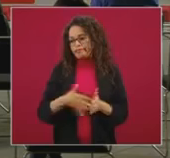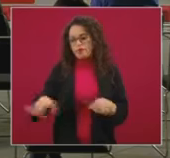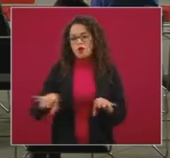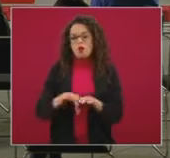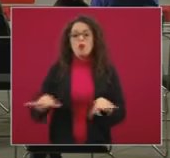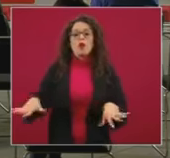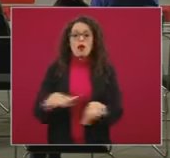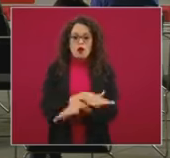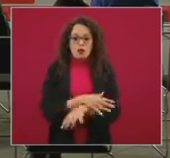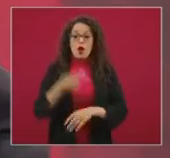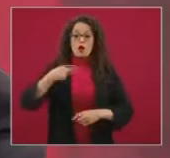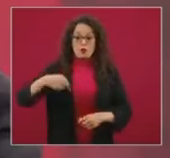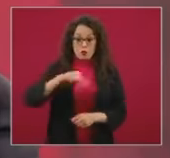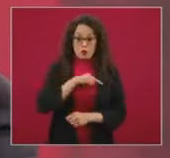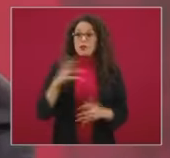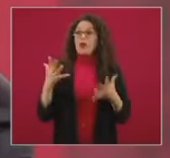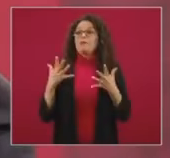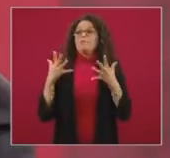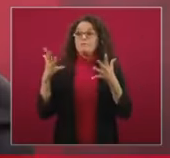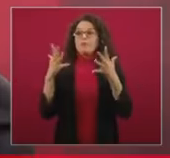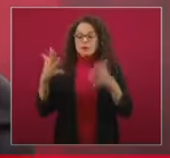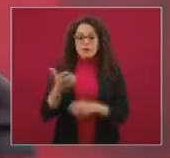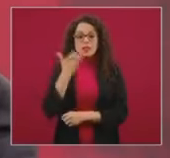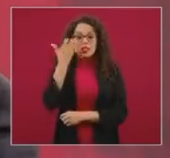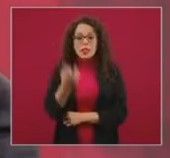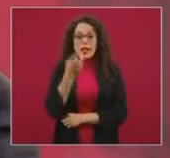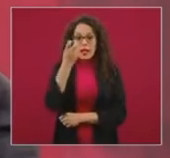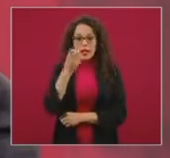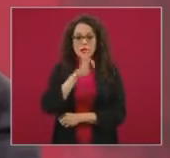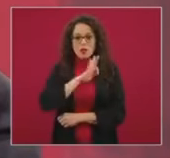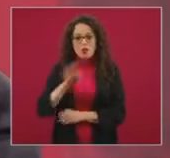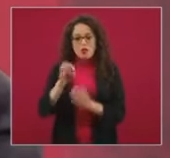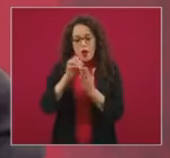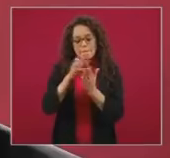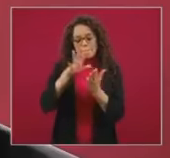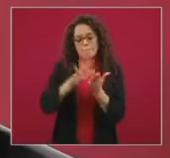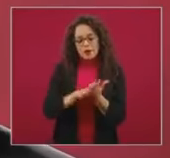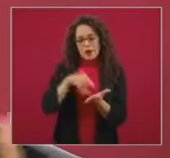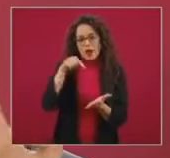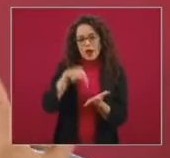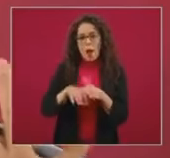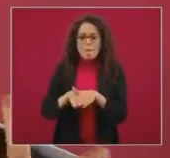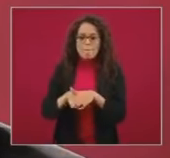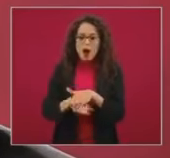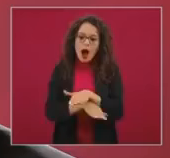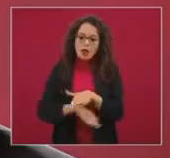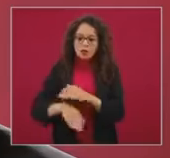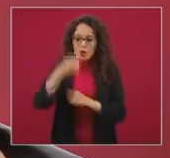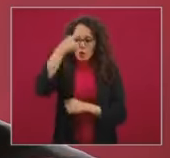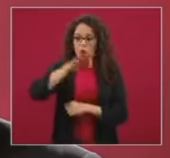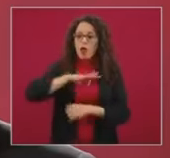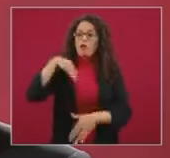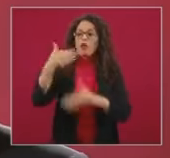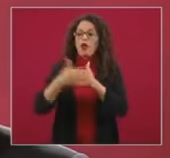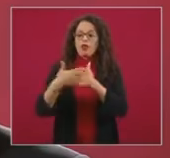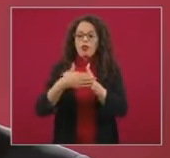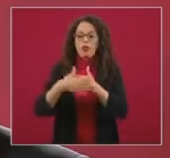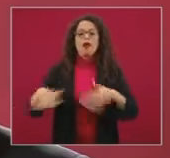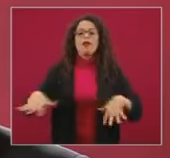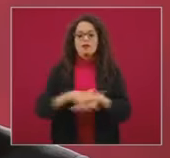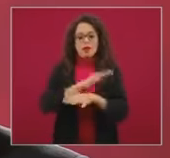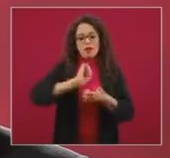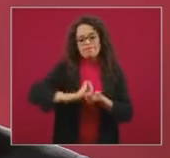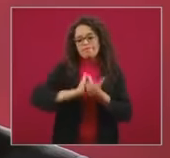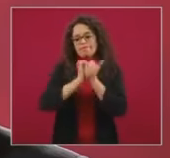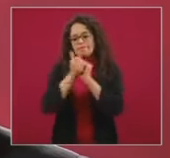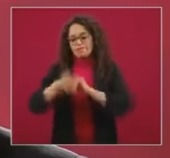Aspiramos a dejar sentado esta transformación como la base para una transformación del estado de salud de las